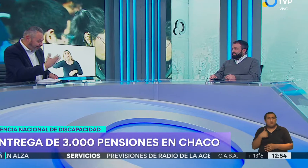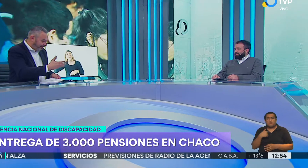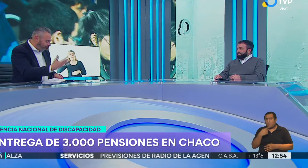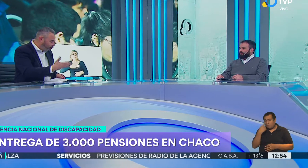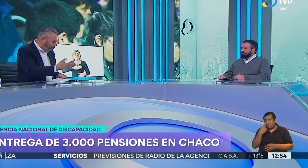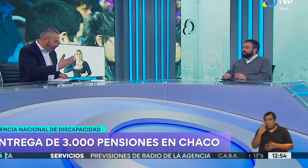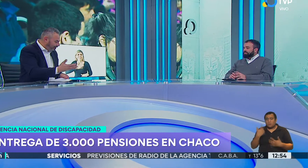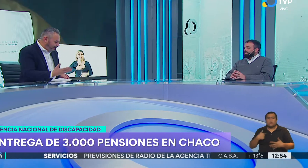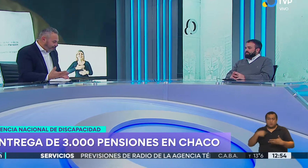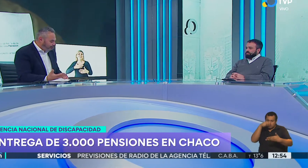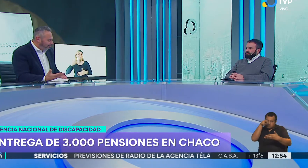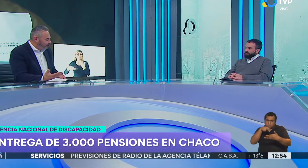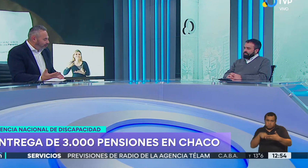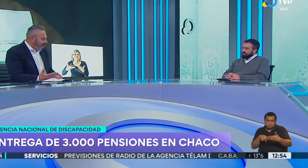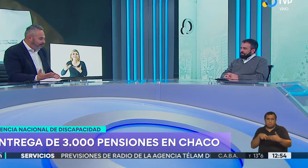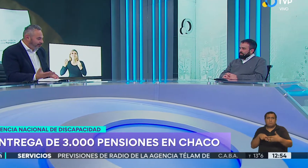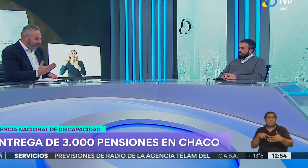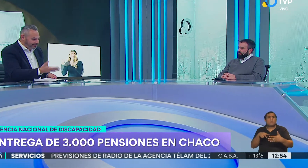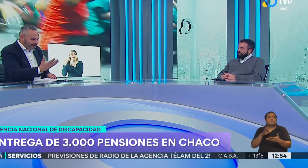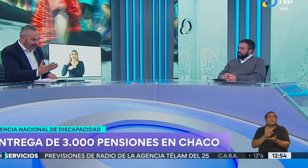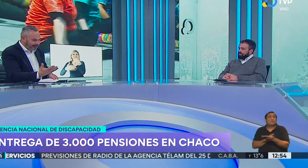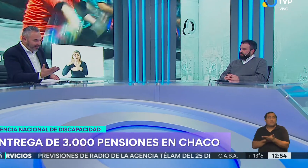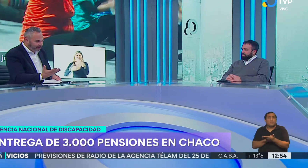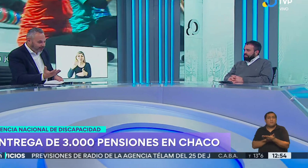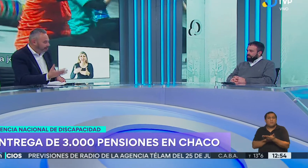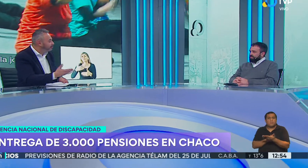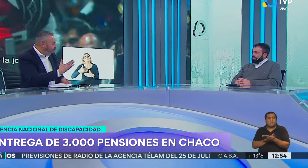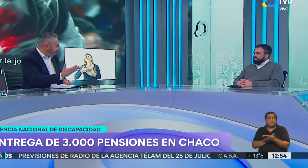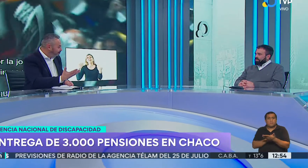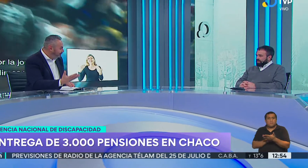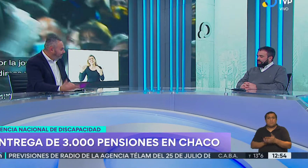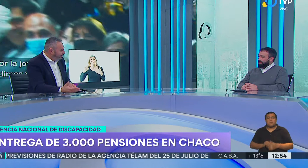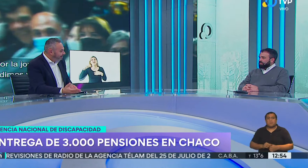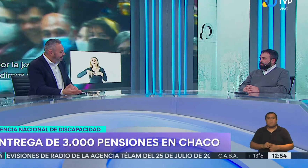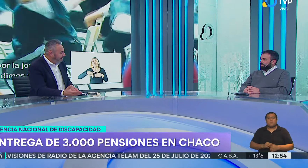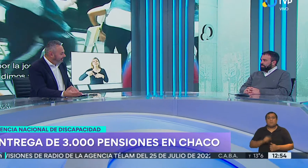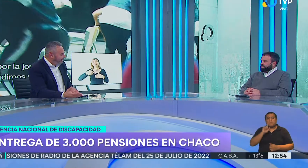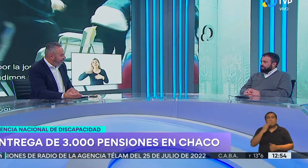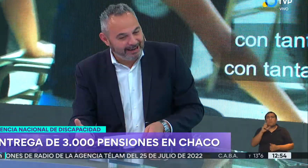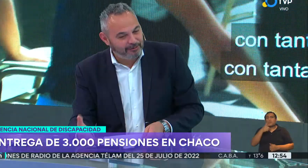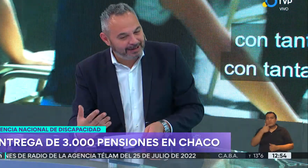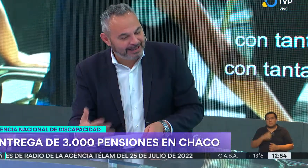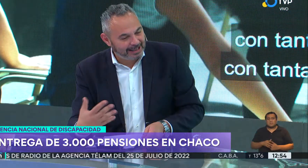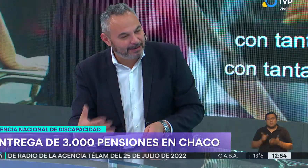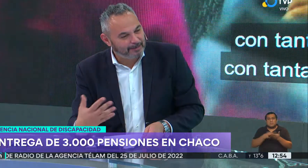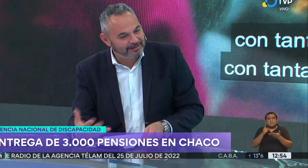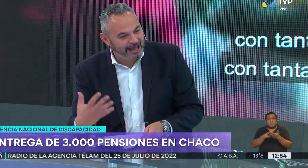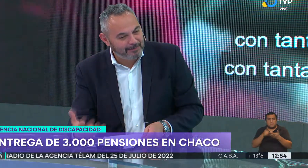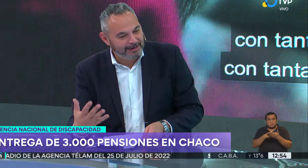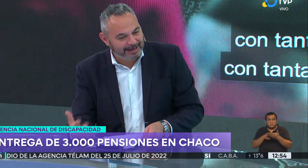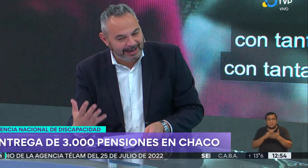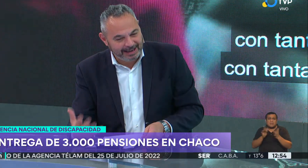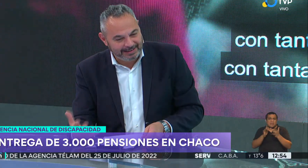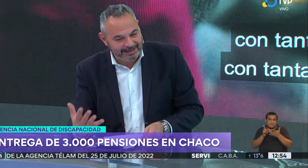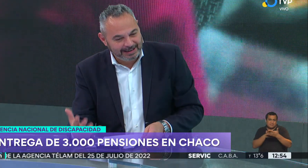soy un lector muy asiduo de lo que es los e-books, la oferta cada vez más